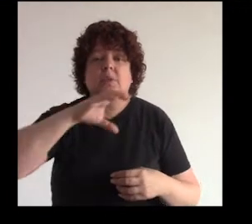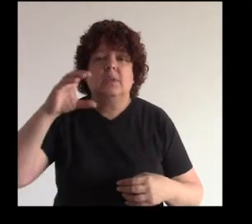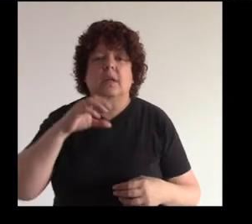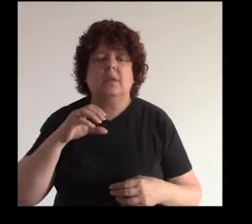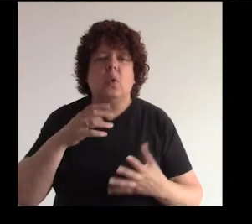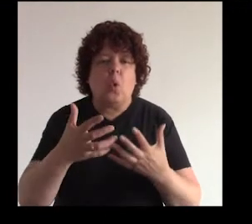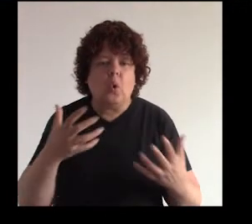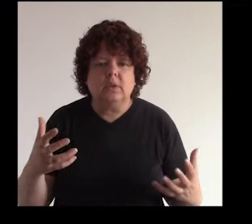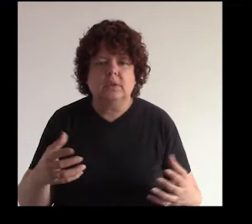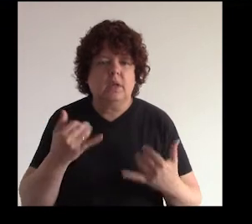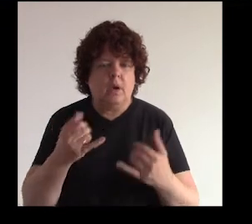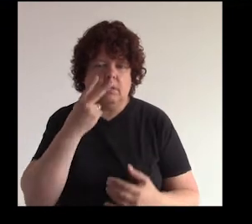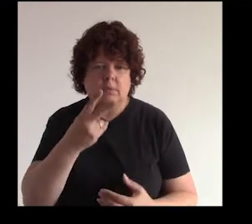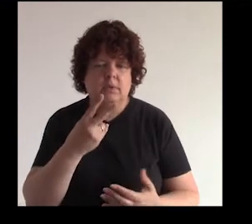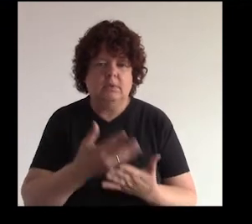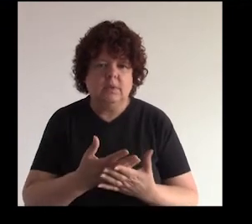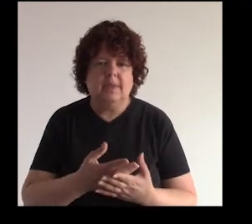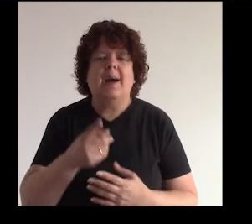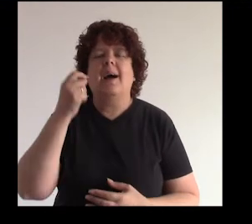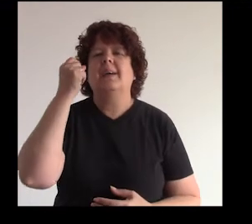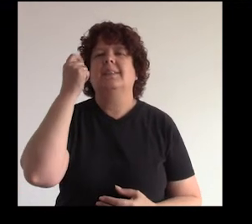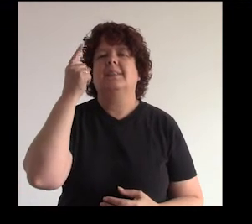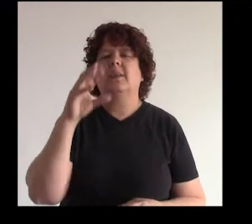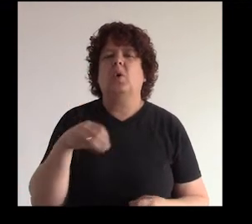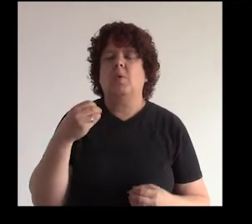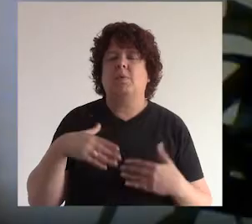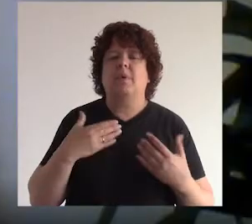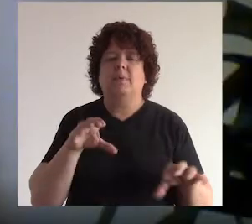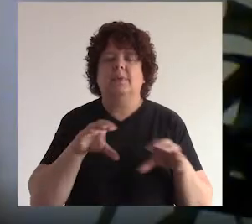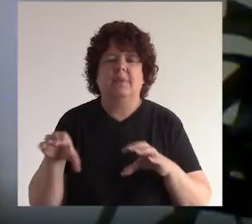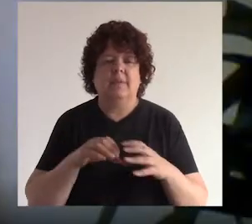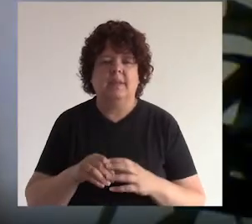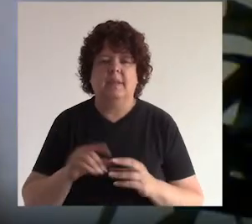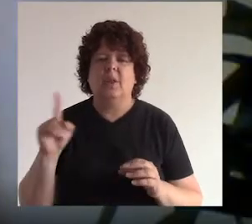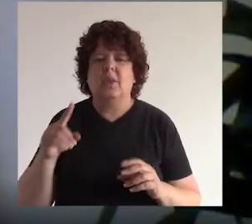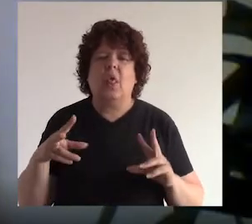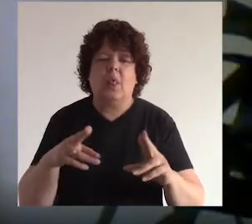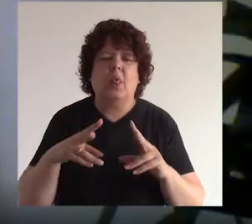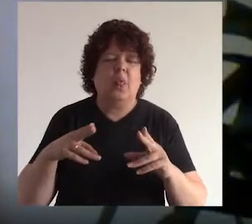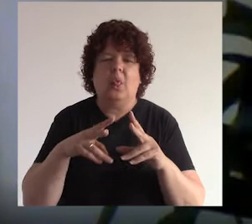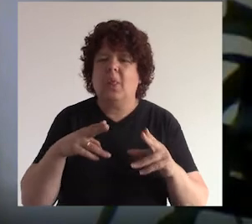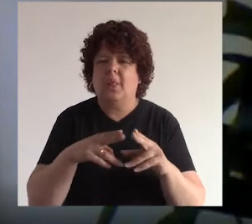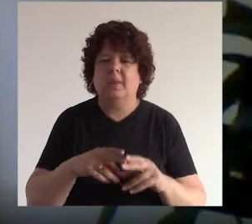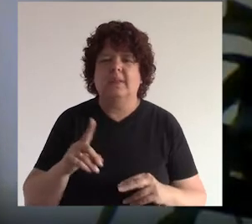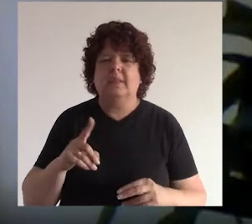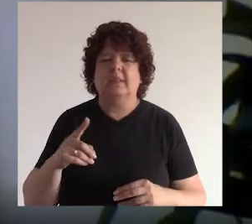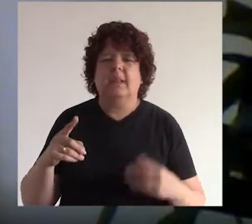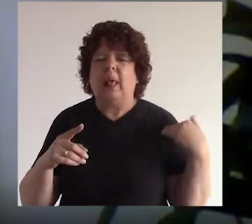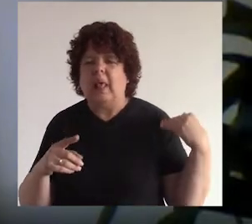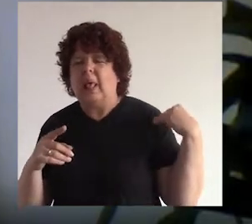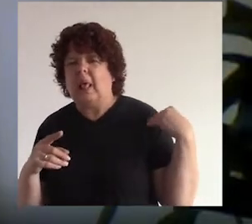buscan ciertas cosas que ahora vamos a ver vamos a entender cómo podemos hablarles sin interrumpir y sin ser